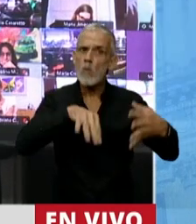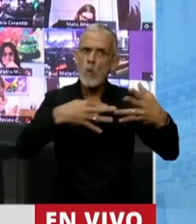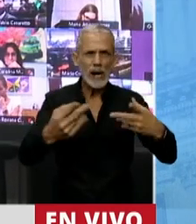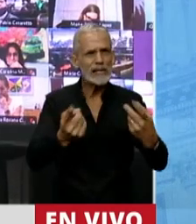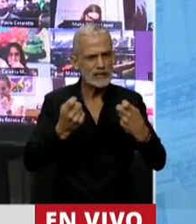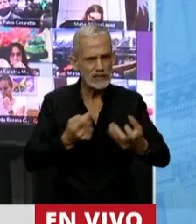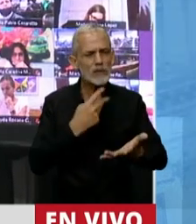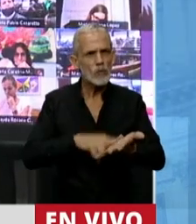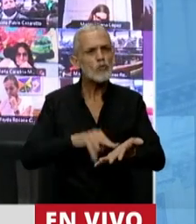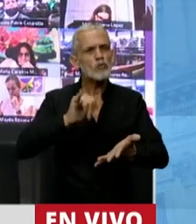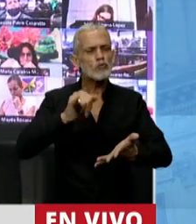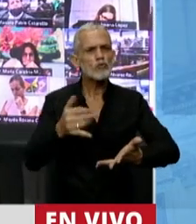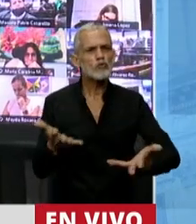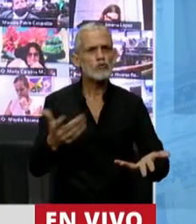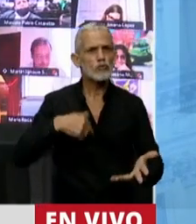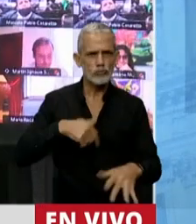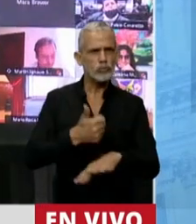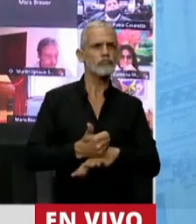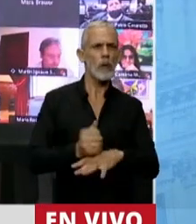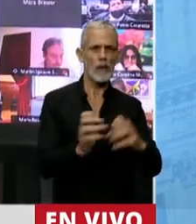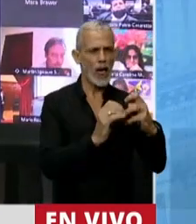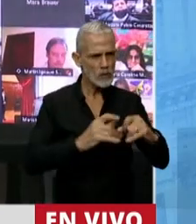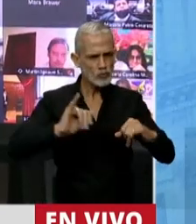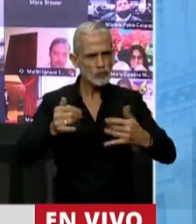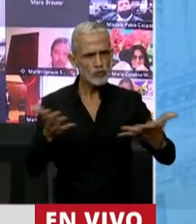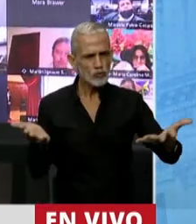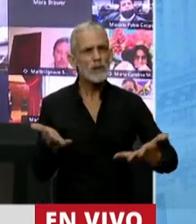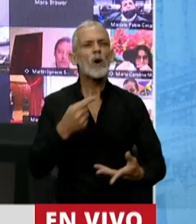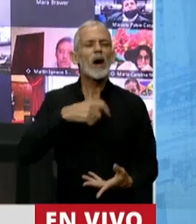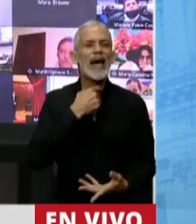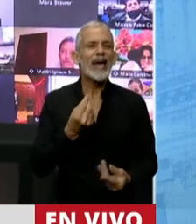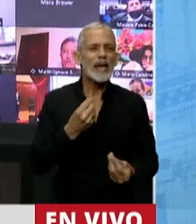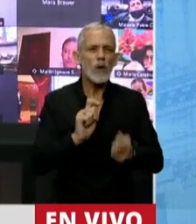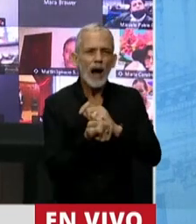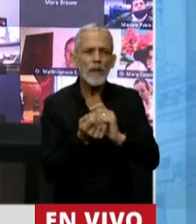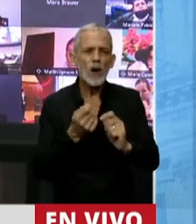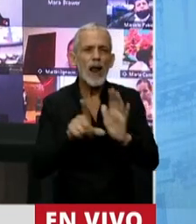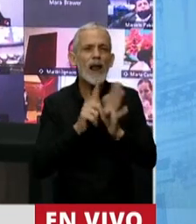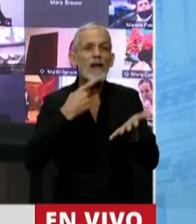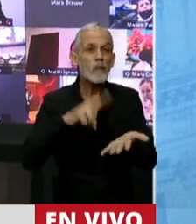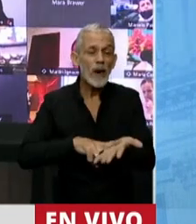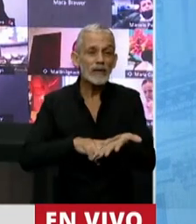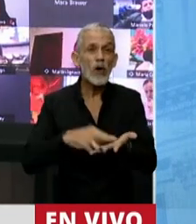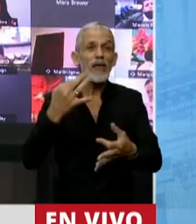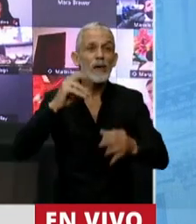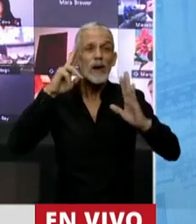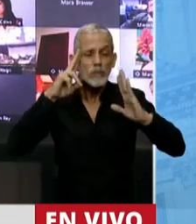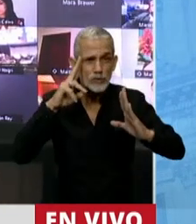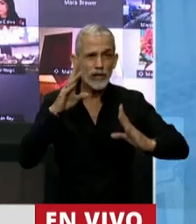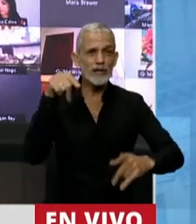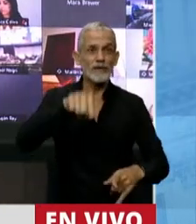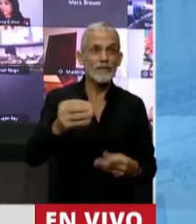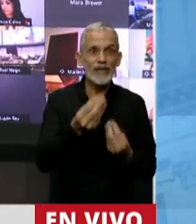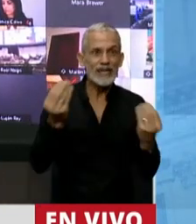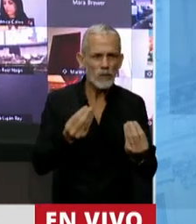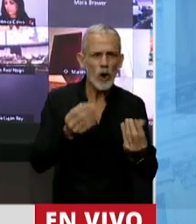necesaria, vamos a estar para dar el debate. Pero queremos una reforma tributaria que contemple la forma concreta